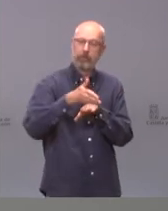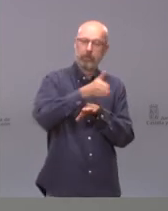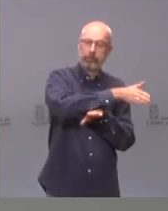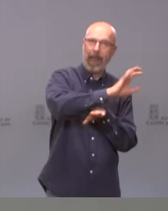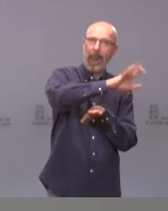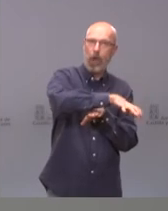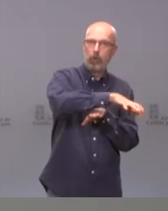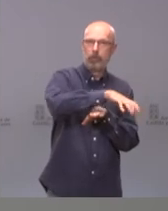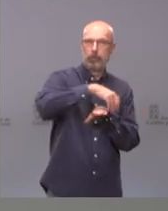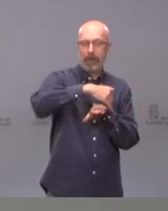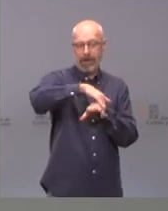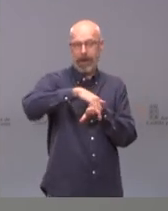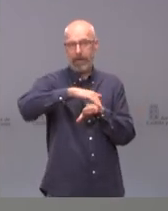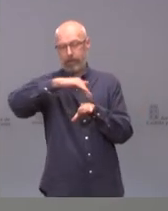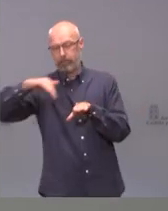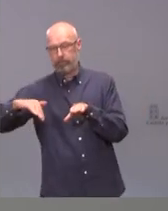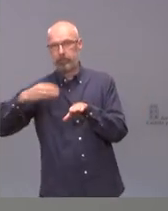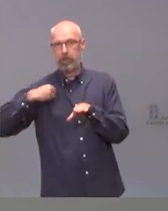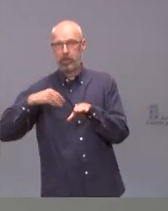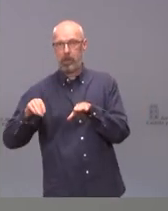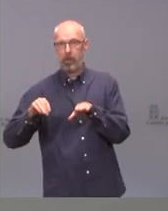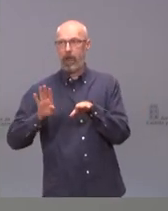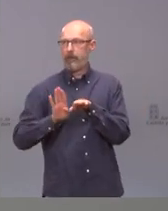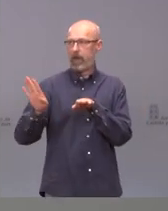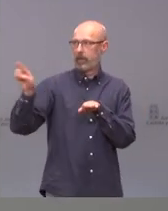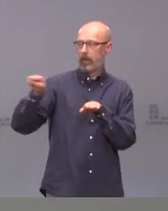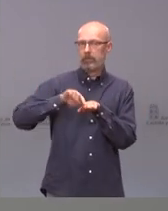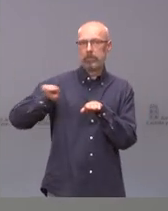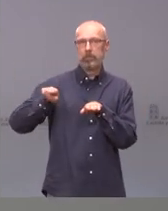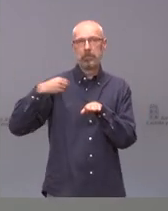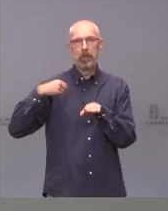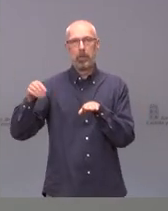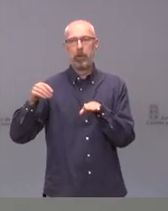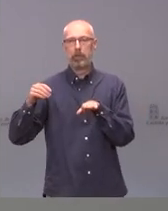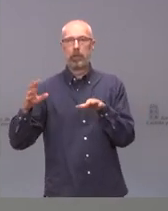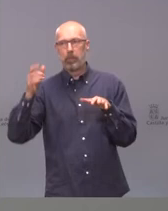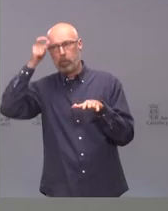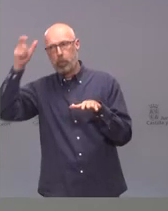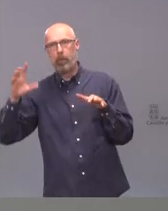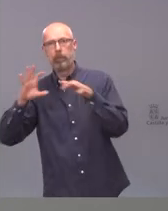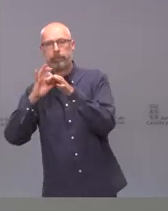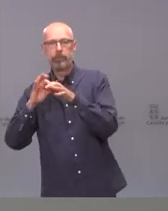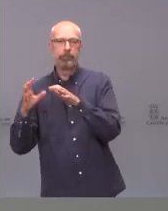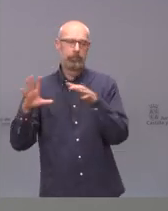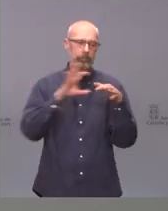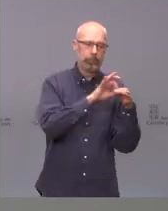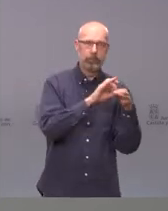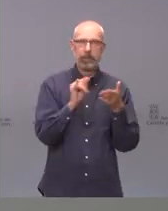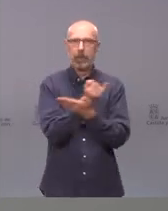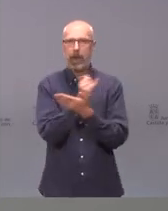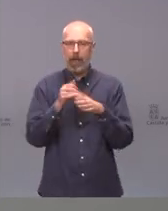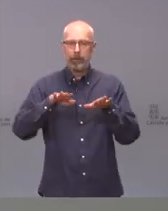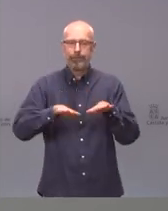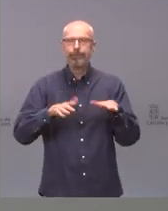esa misma calle, pero en los números de enfrente, la población depende de San Andrés del Rabanedo. Yo creo que en estos